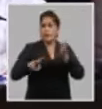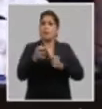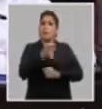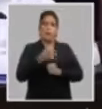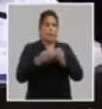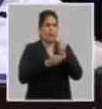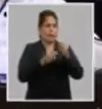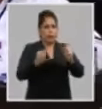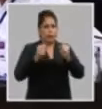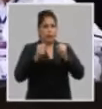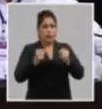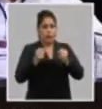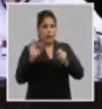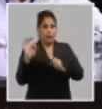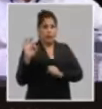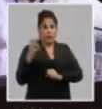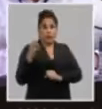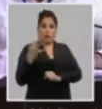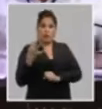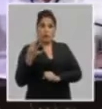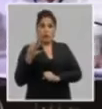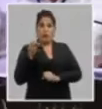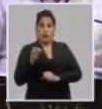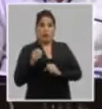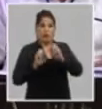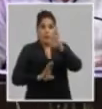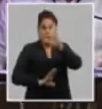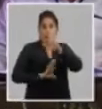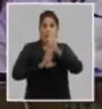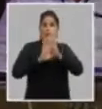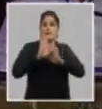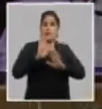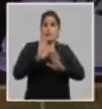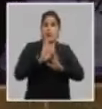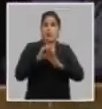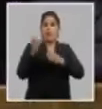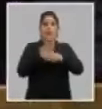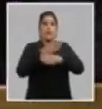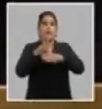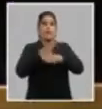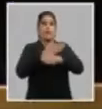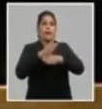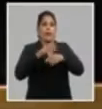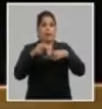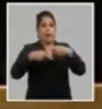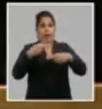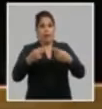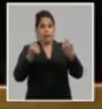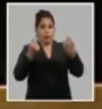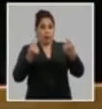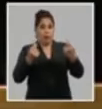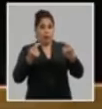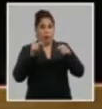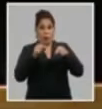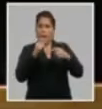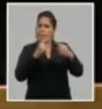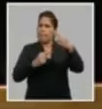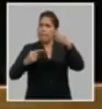municipio y el perfeccionamiento y desarrollo de los diferentes actores económicos